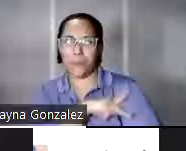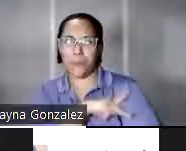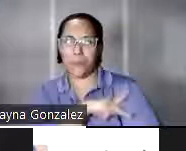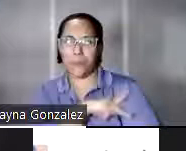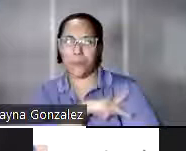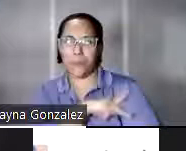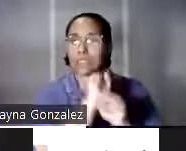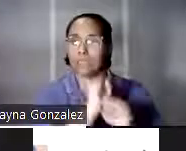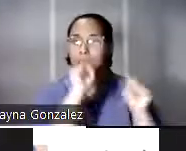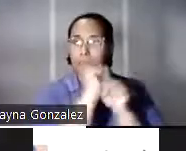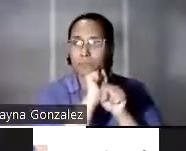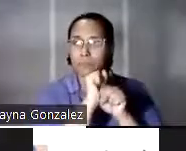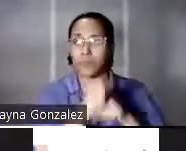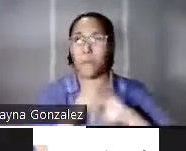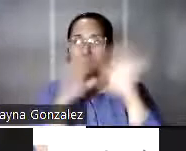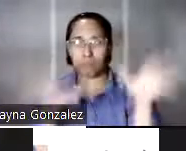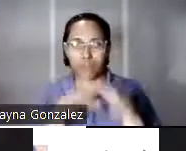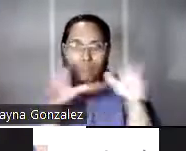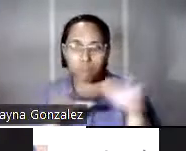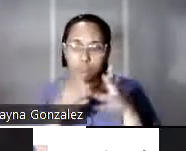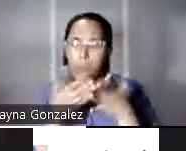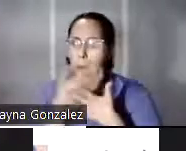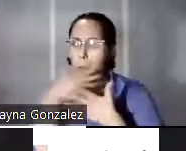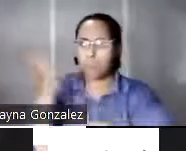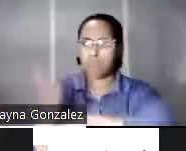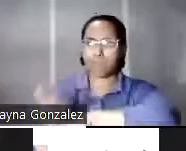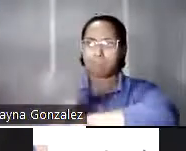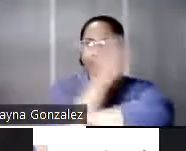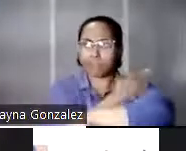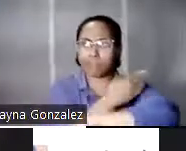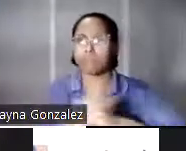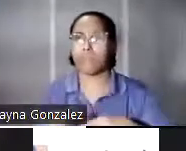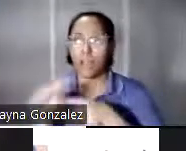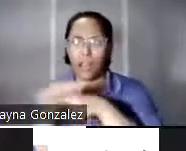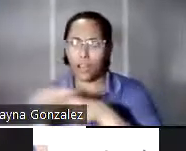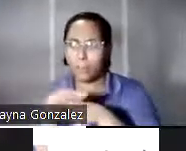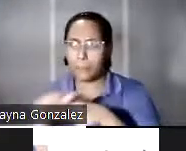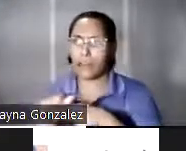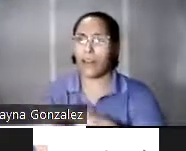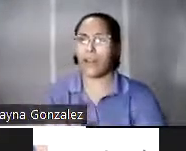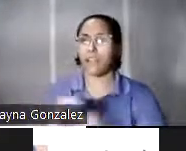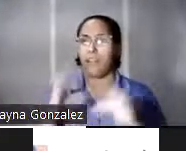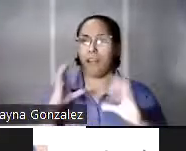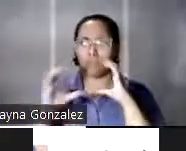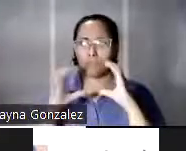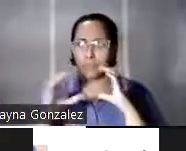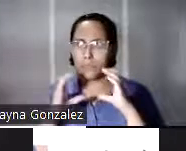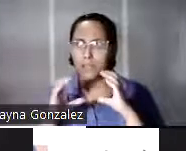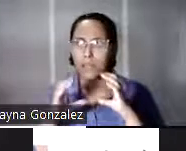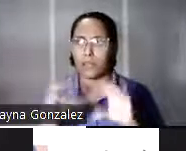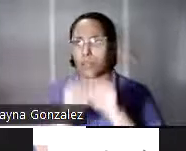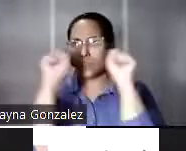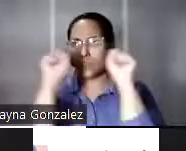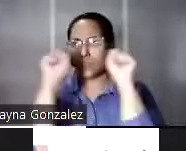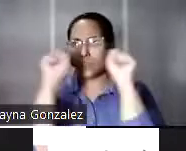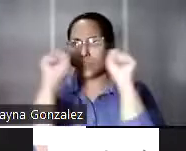en la actualidad la radio puertorriqueña trabaja para ser más coherente con las prácticas del ecosistema de